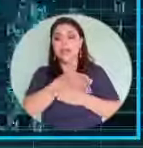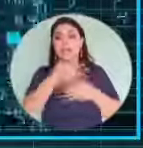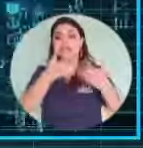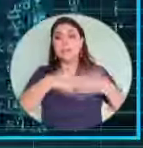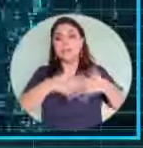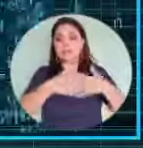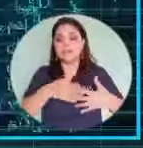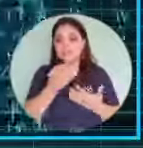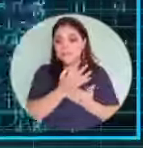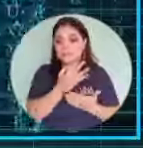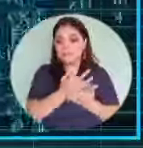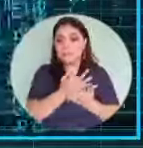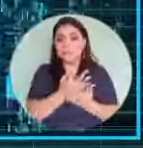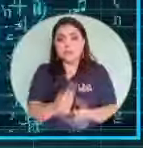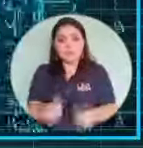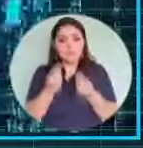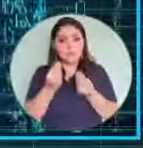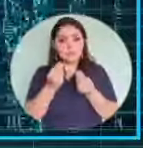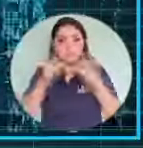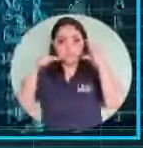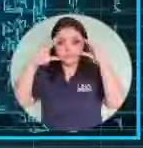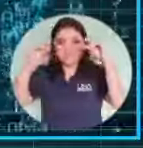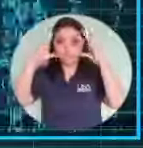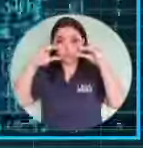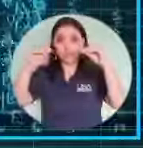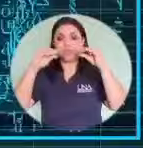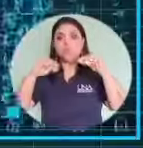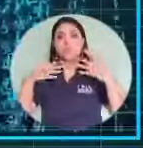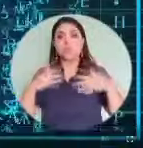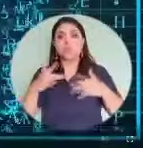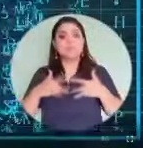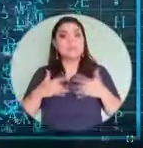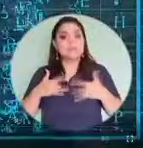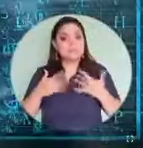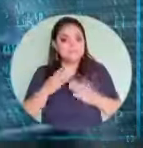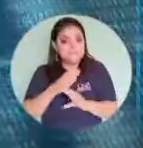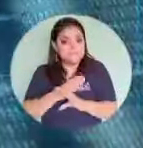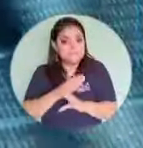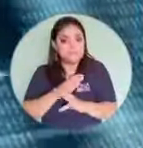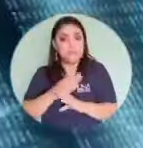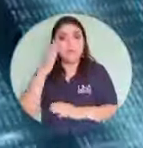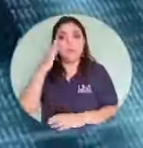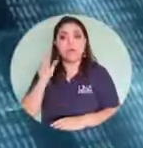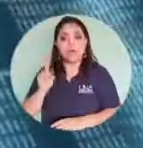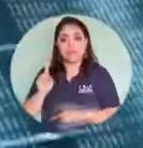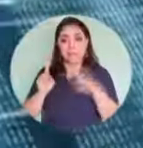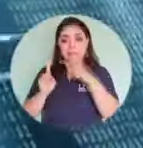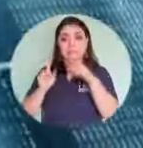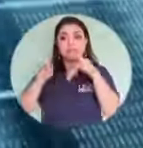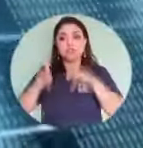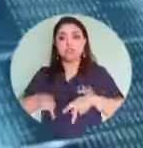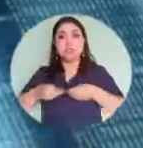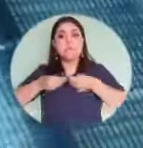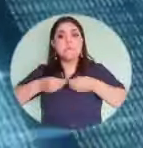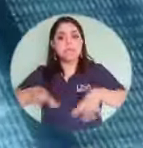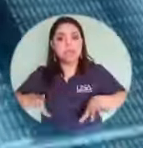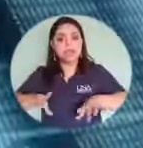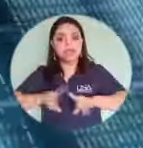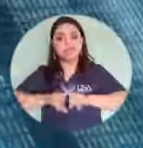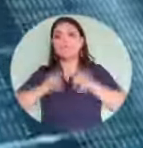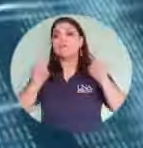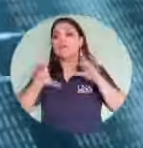hay un sinnúmero de datos, datos de información bastante sensible que esa persona no solo está perdiendo, sino que